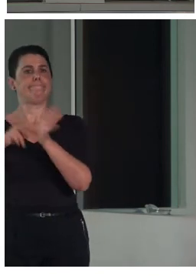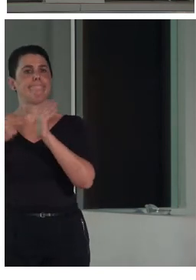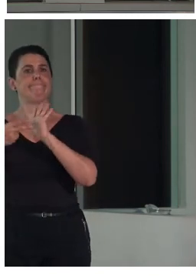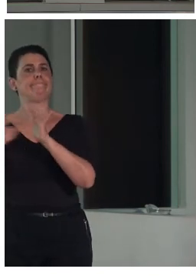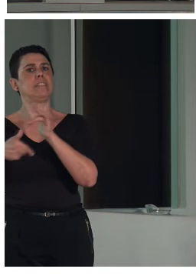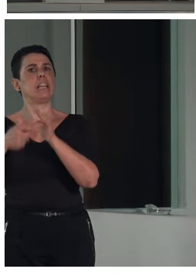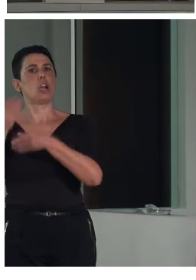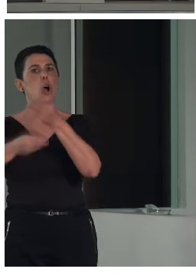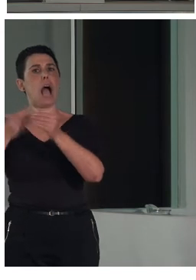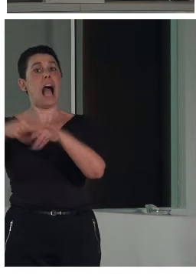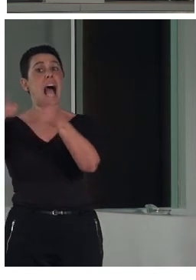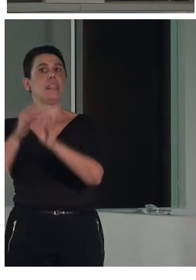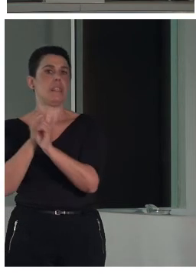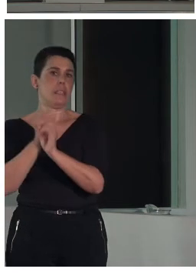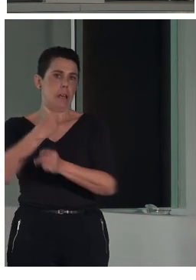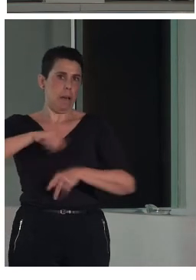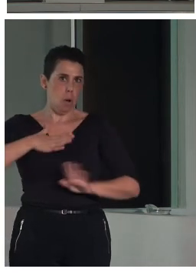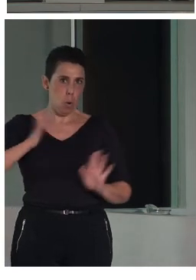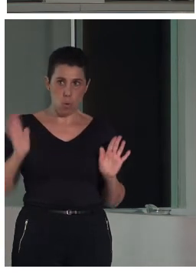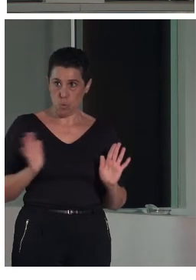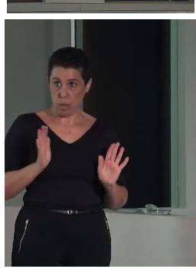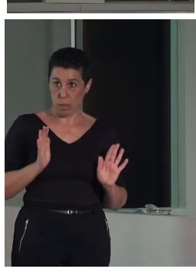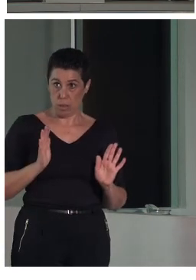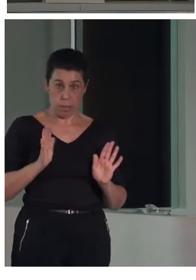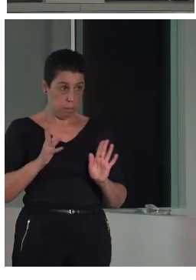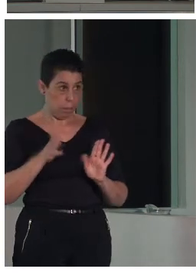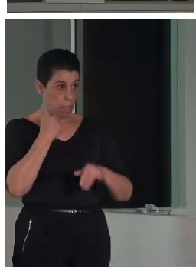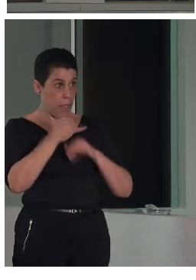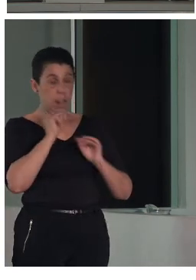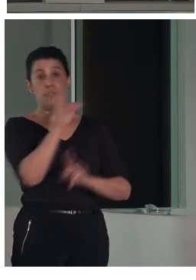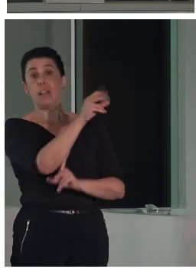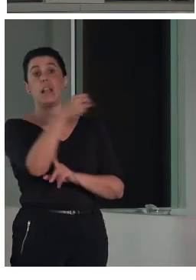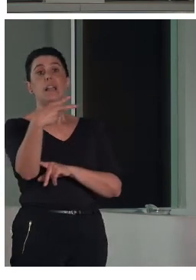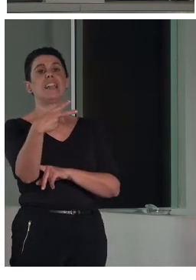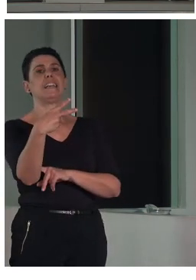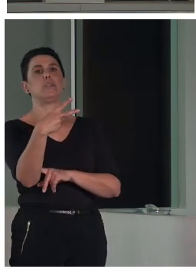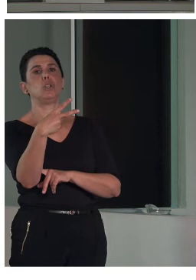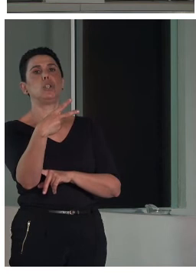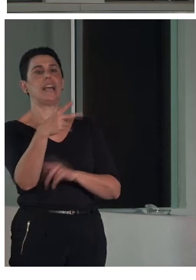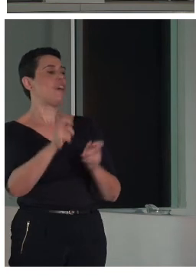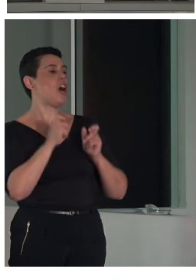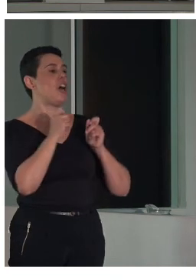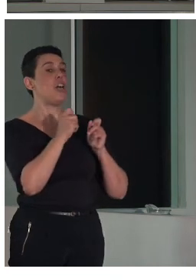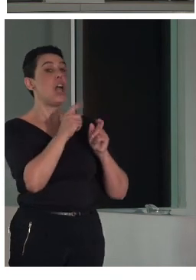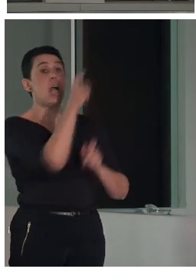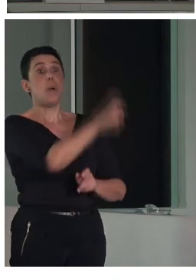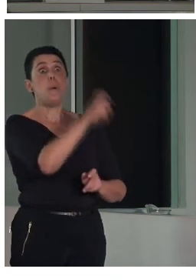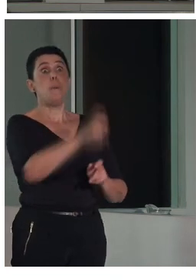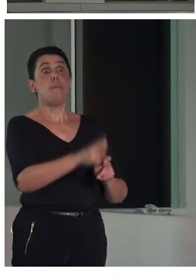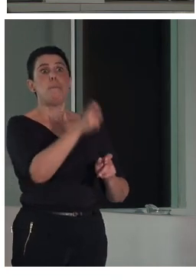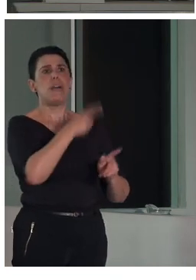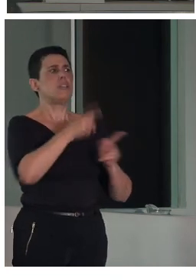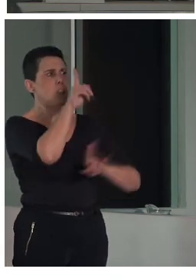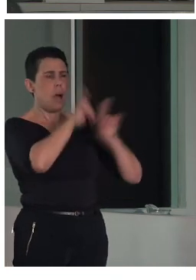las correspondientes tareas ¿qué conseguimos? pues básicamente dar valor al trabajo que hacen las personas con discapacidad intelectual nosotros